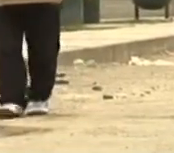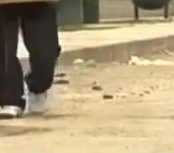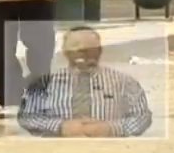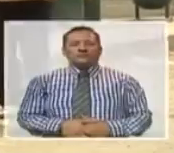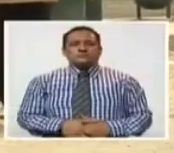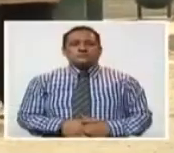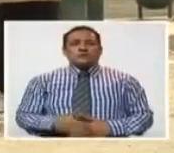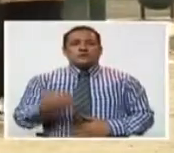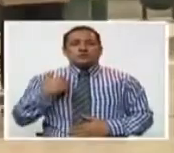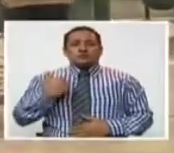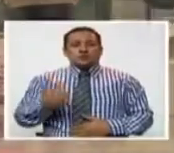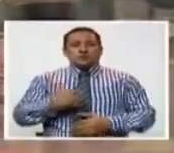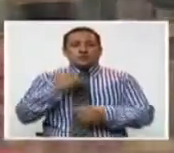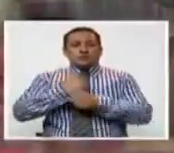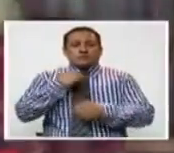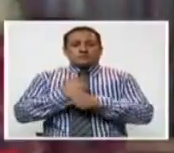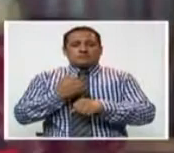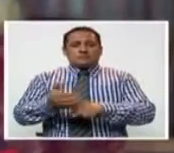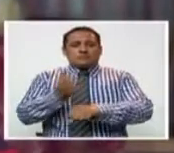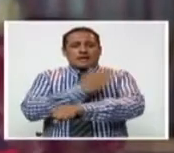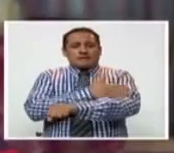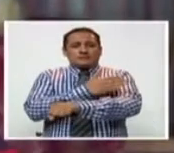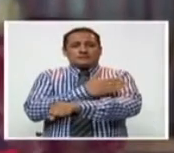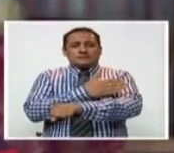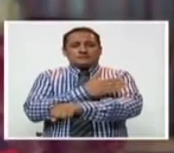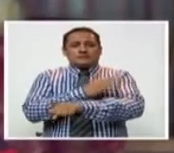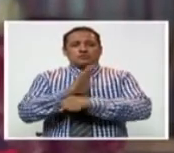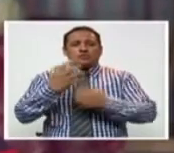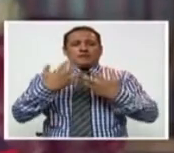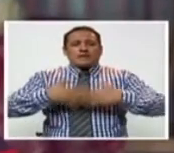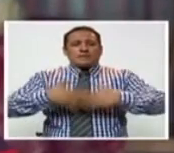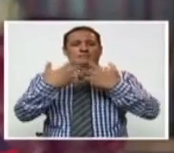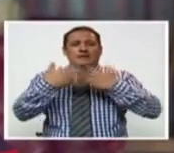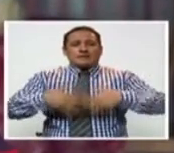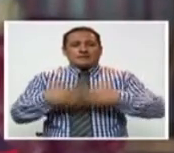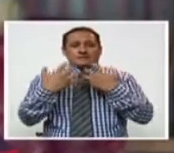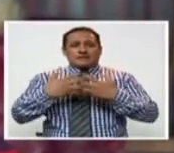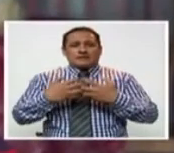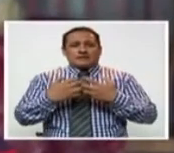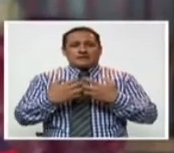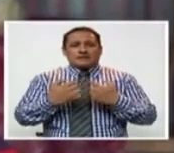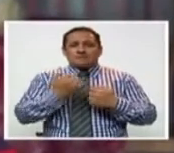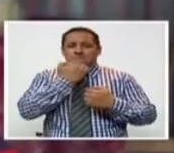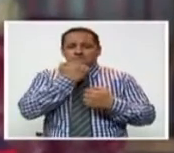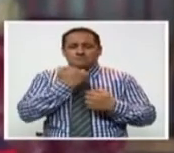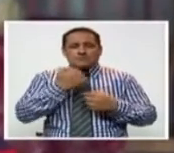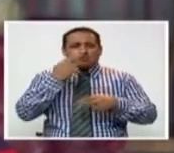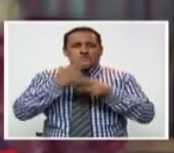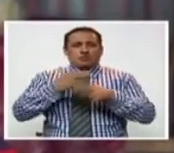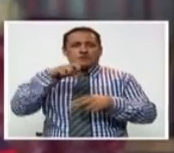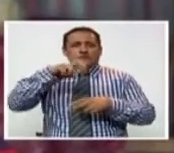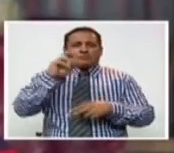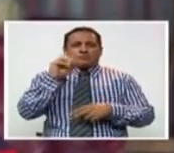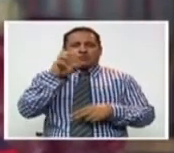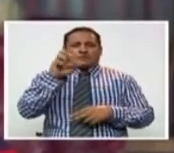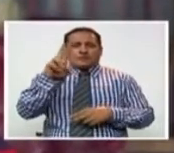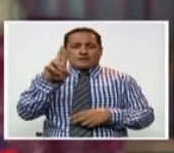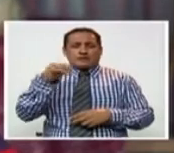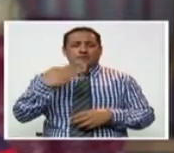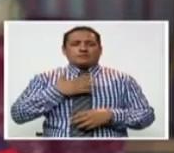Era operario técnico en el área de una empresa metalúrgica denominada PRODAC.